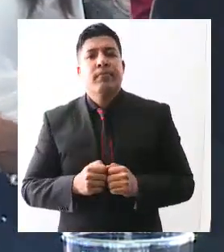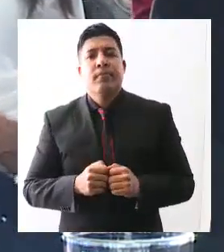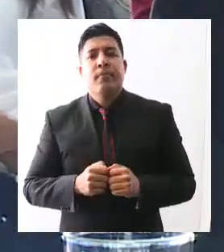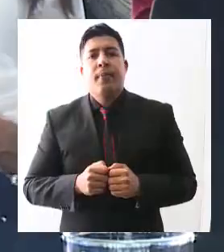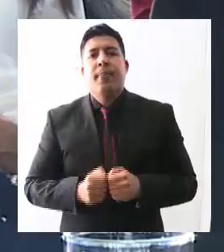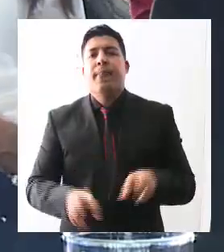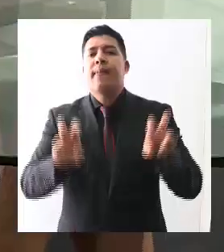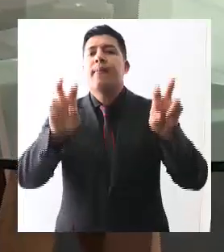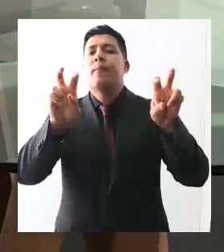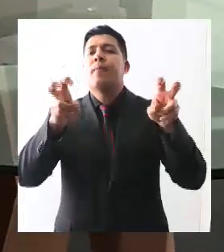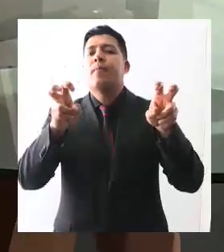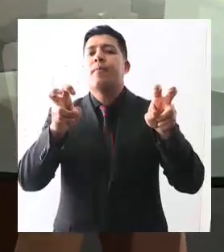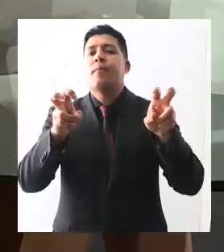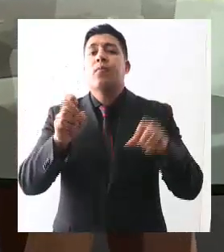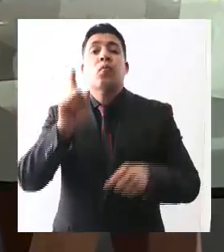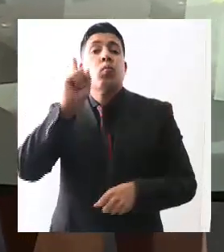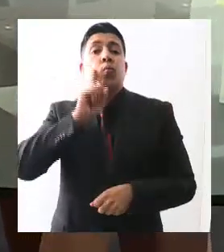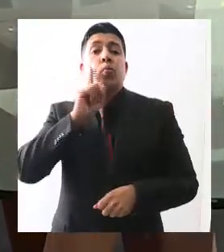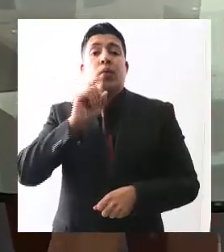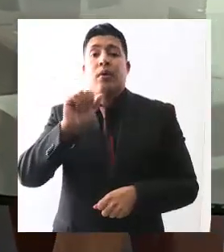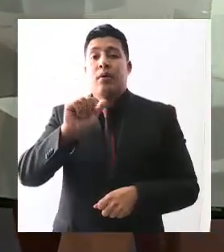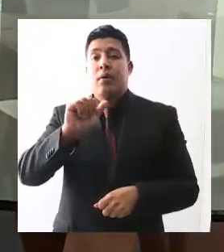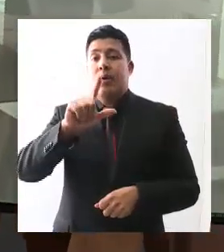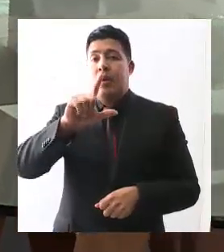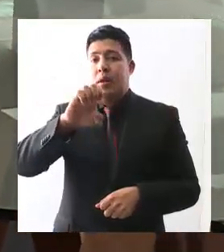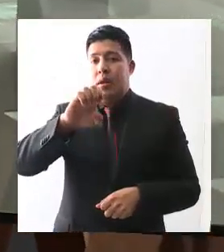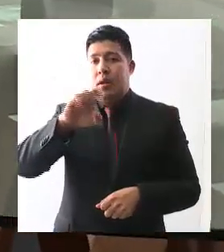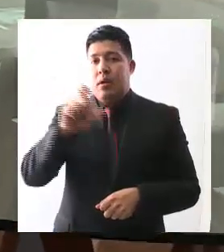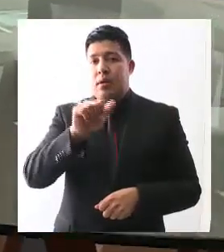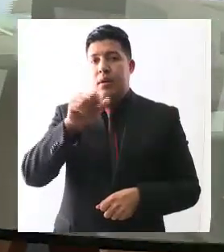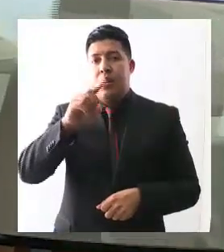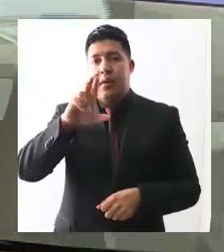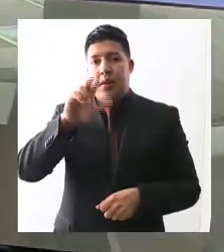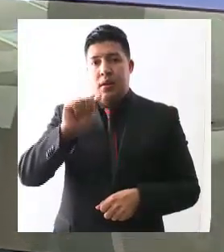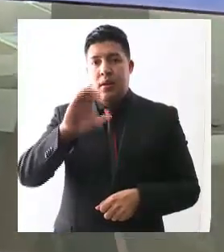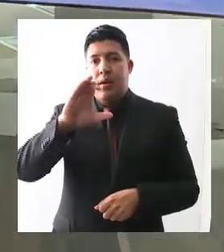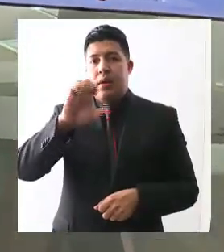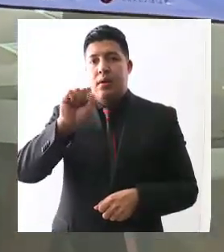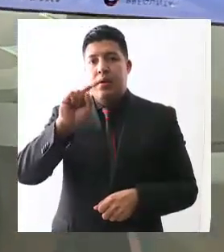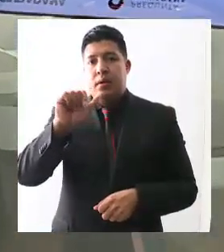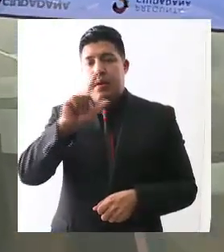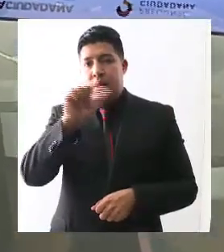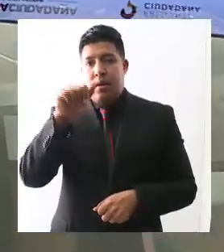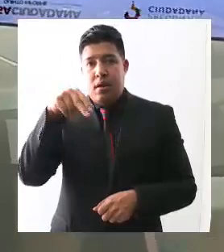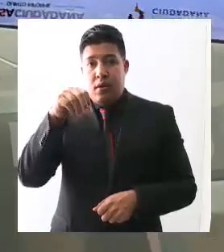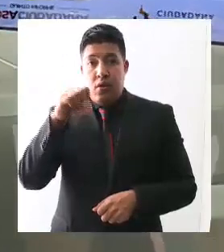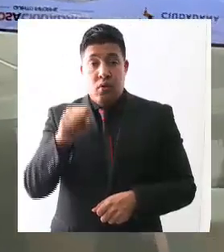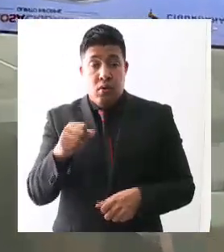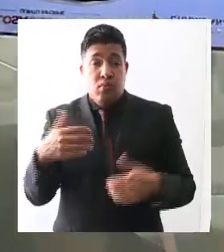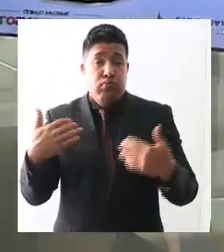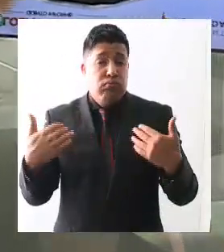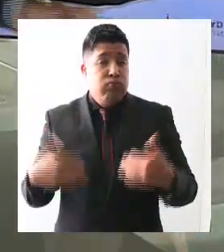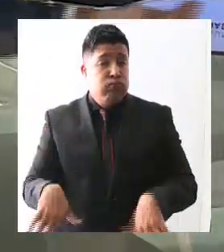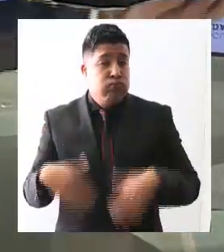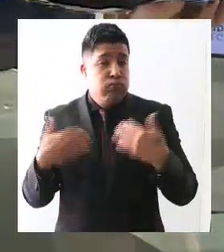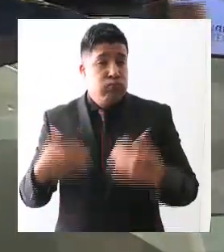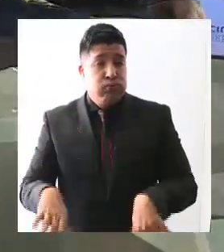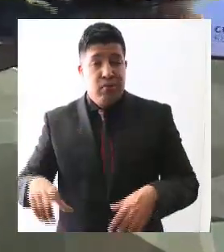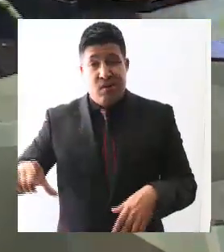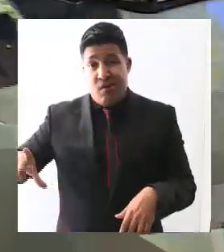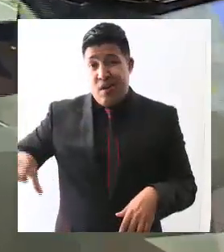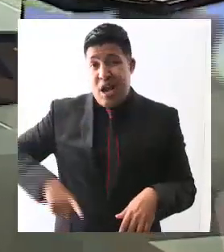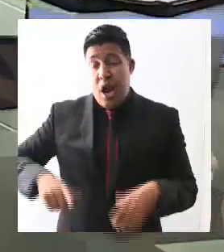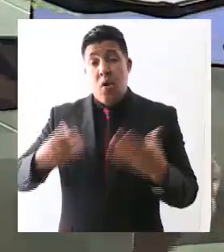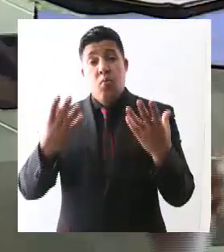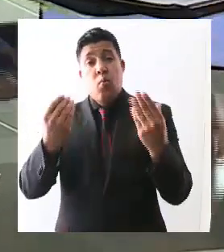feminicidio de Alexandra, no puso el apellido, Alexandra Castellanos, hubo serias omisiones de parte de la autoridad.